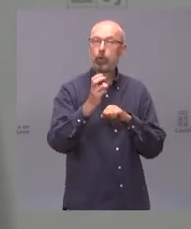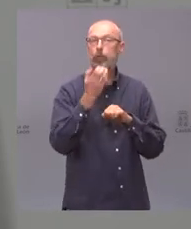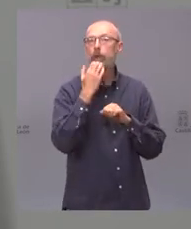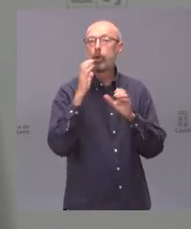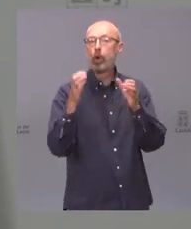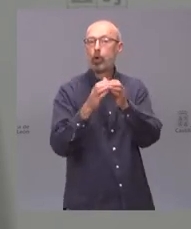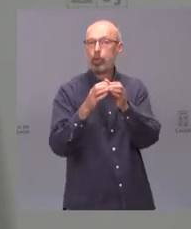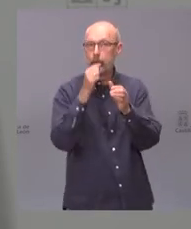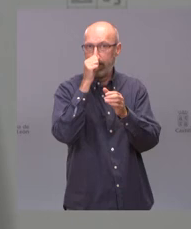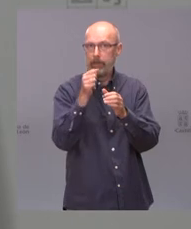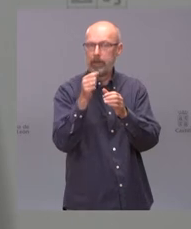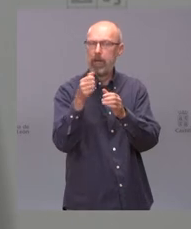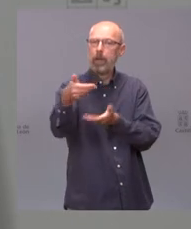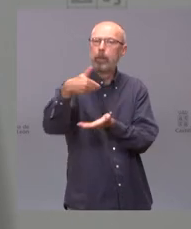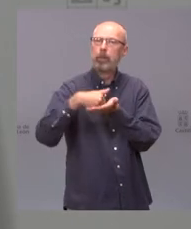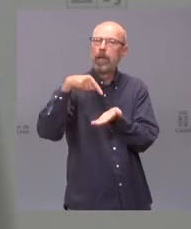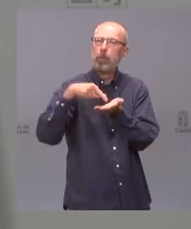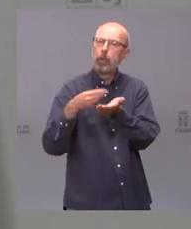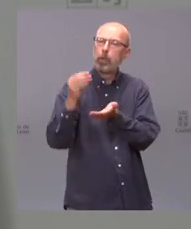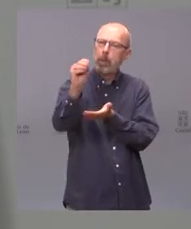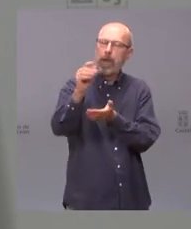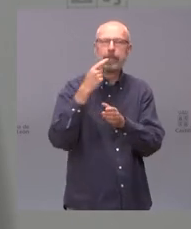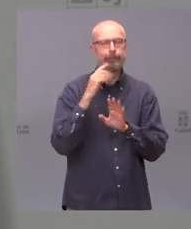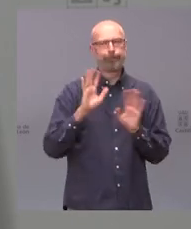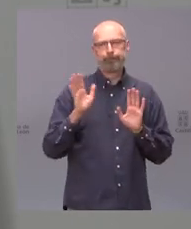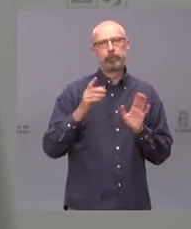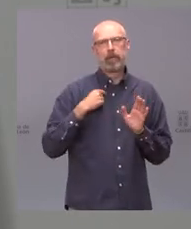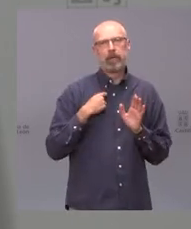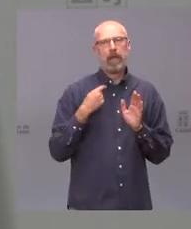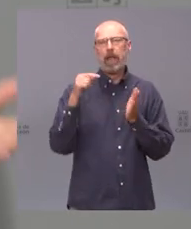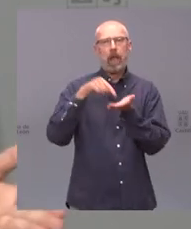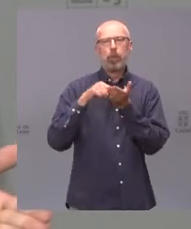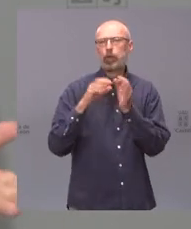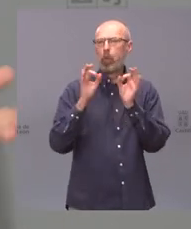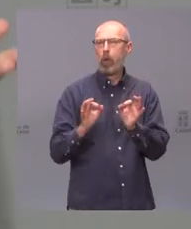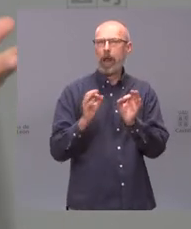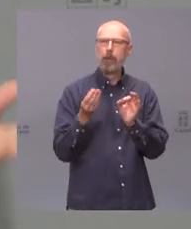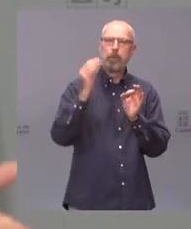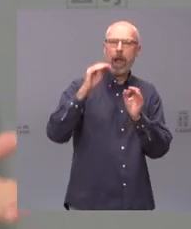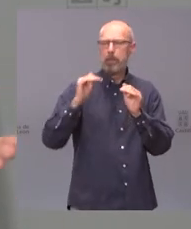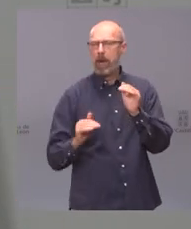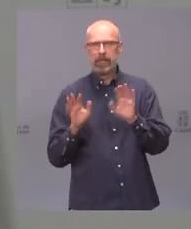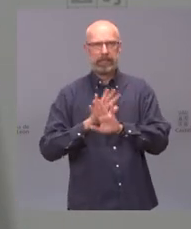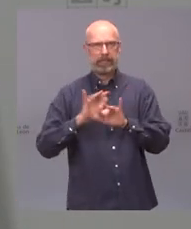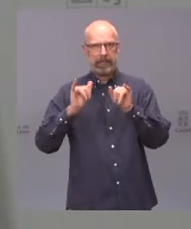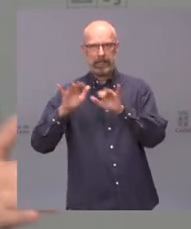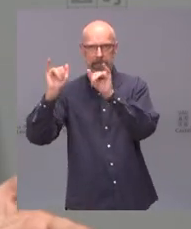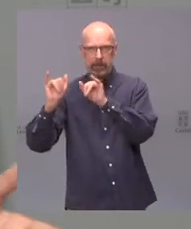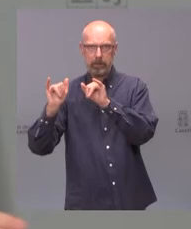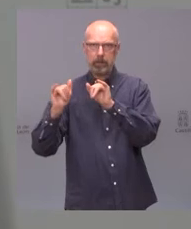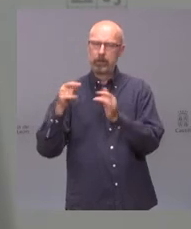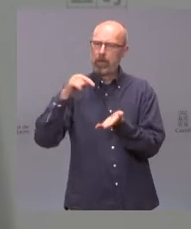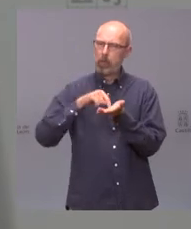subir impuestos y quedamos que ni se subía ni se bajaba y con la moción de censura irresponsable e injusta